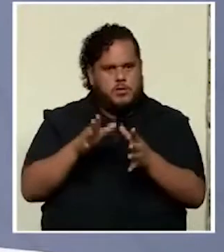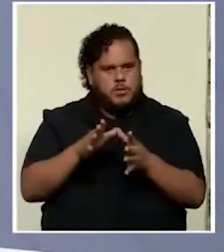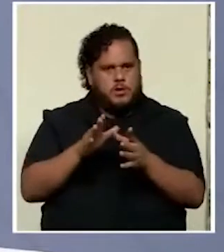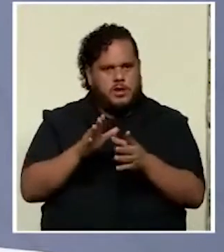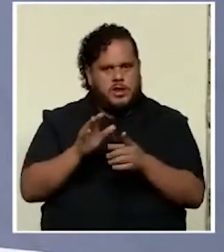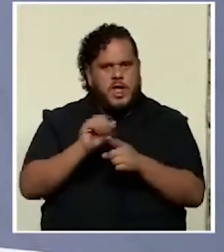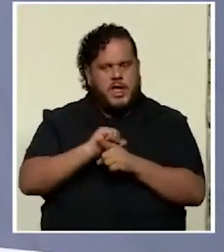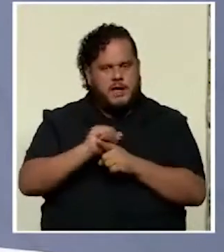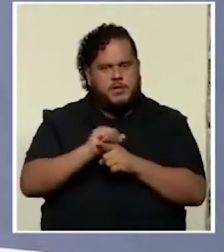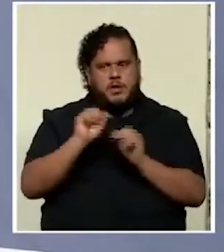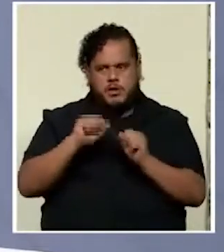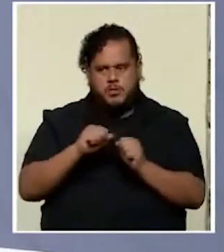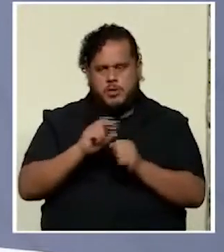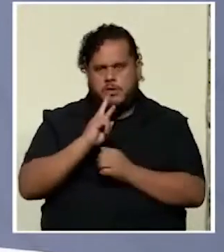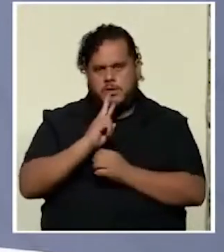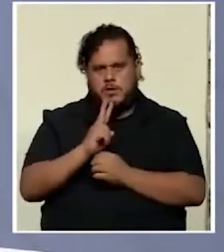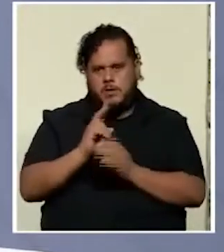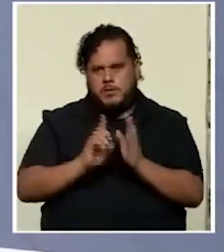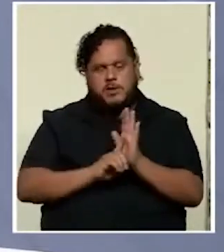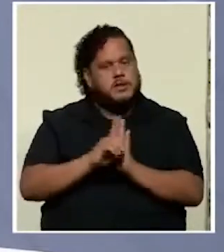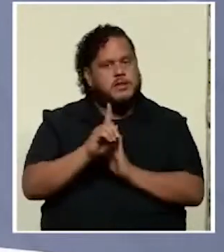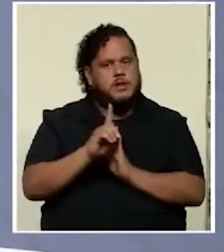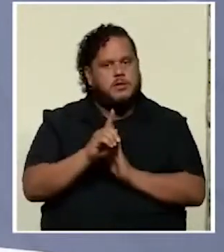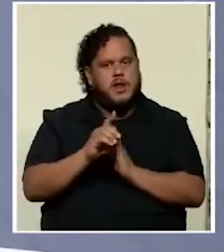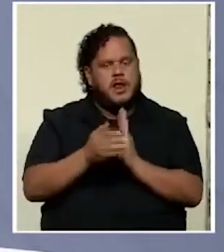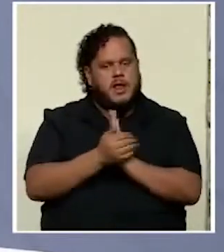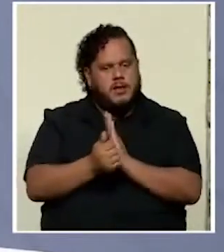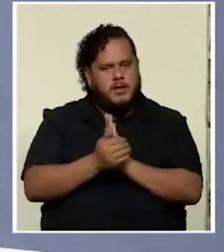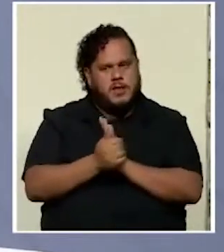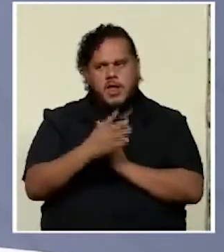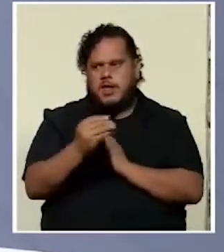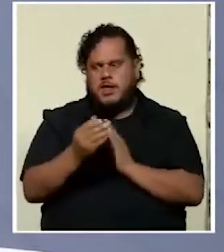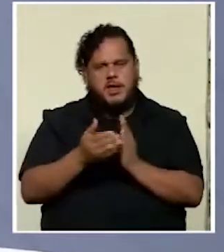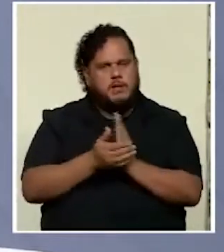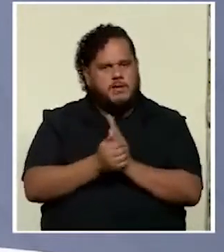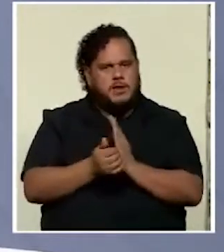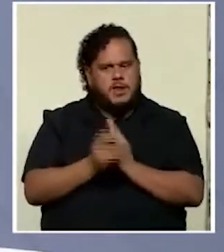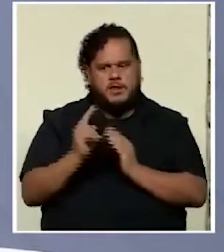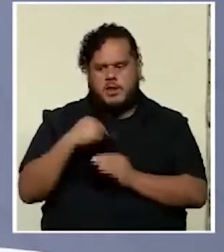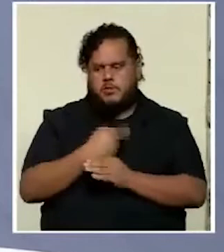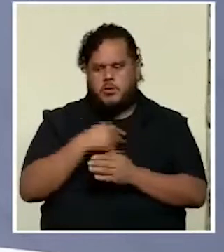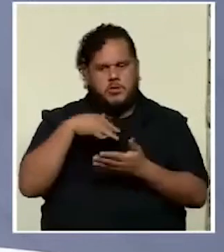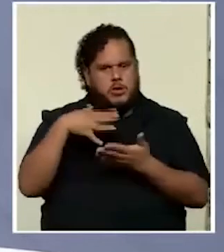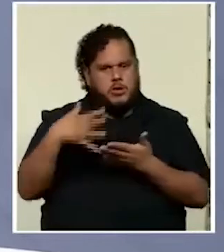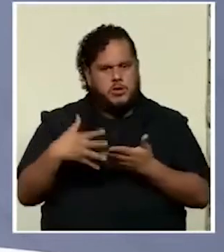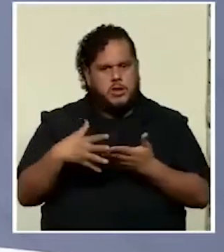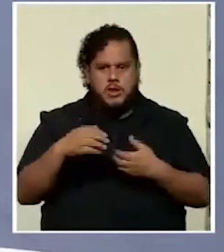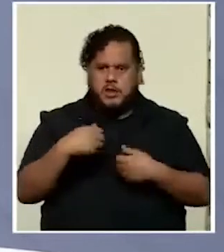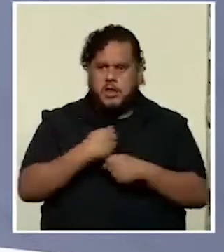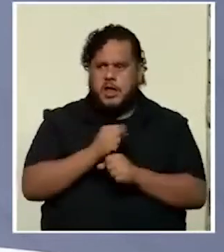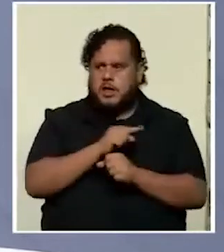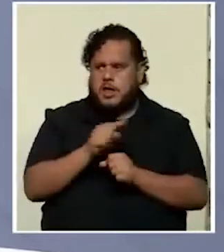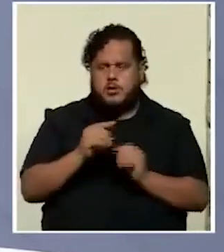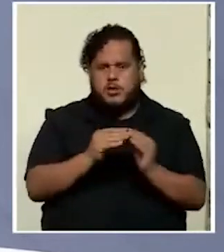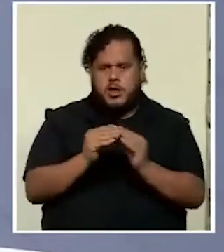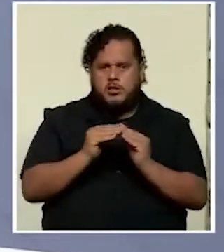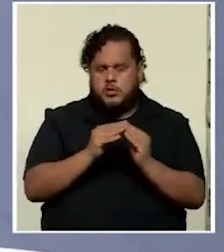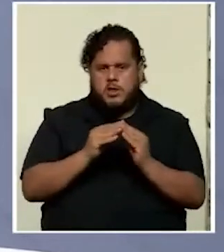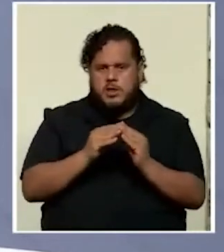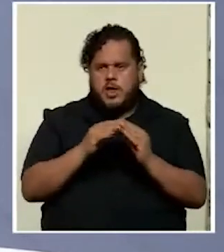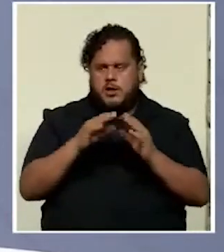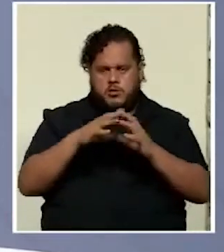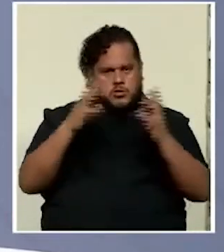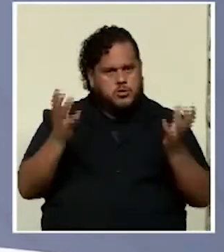capacitados puedan realmente desarrollar capacidades y habilidades y nuestros estudiantes que los hagan ciudadanos globales